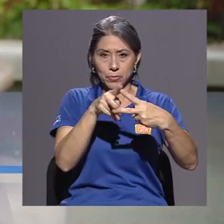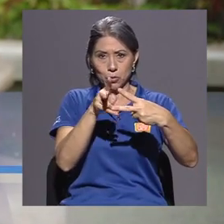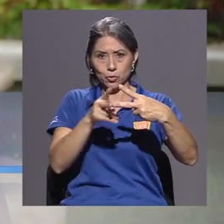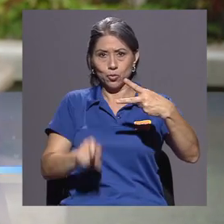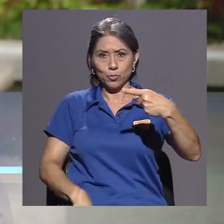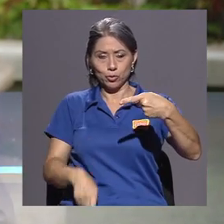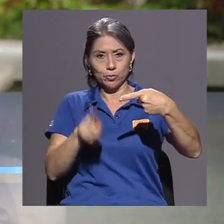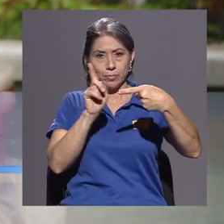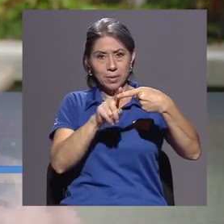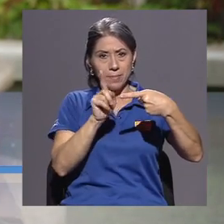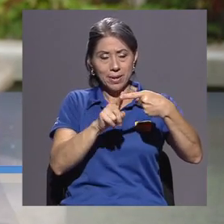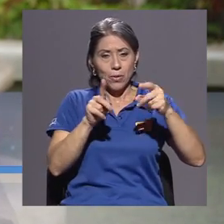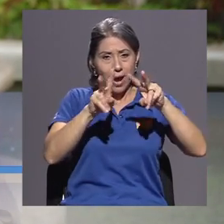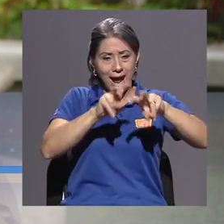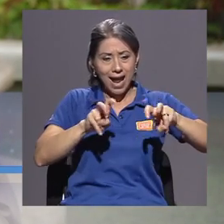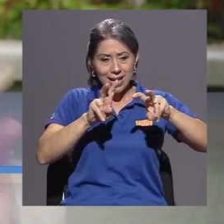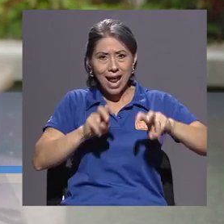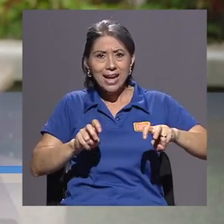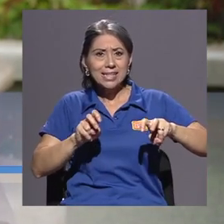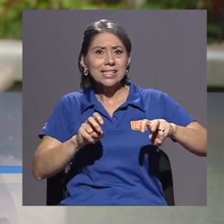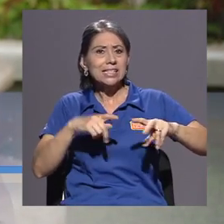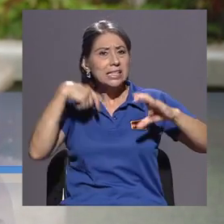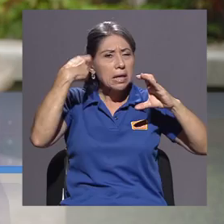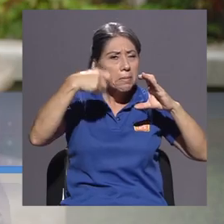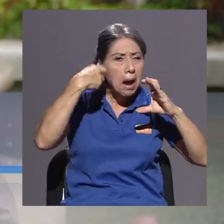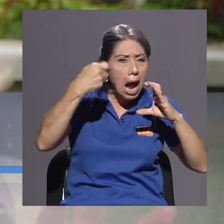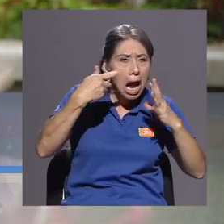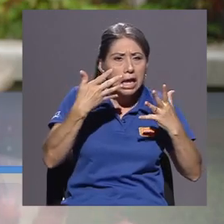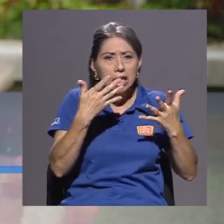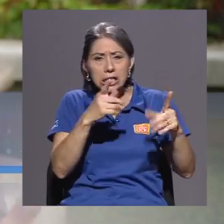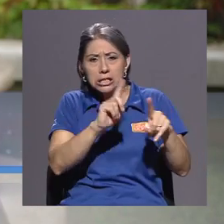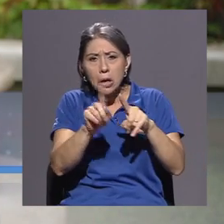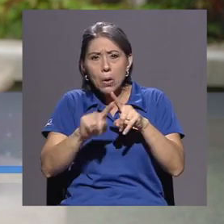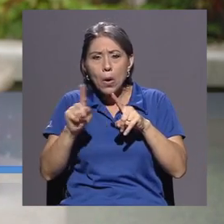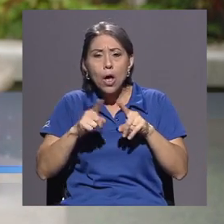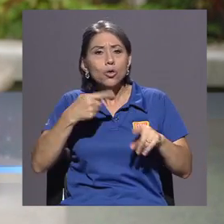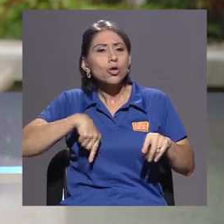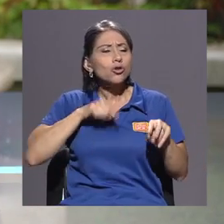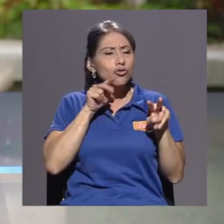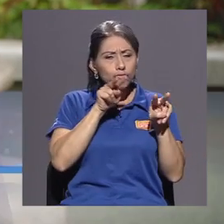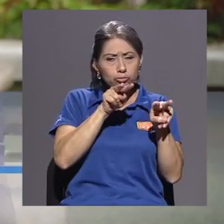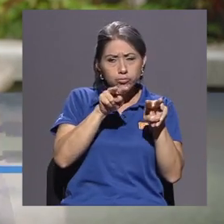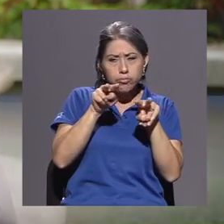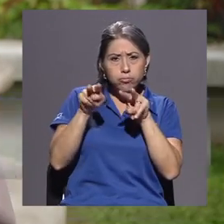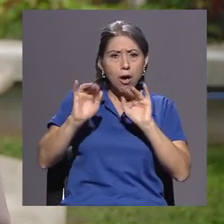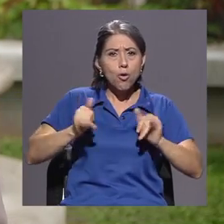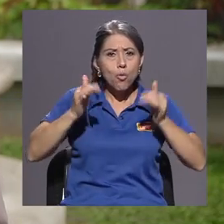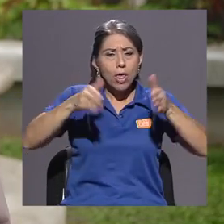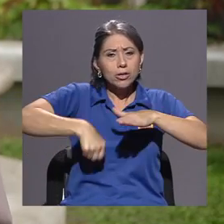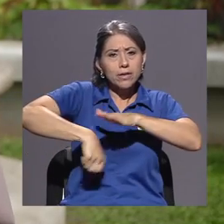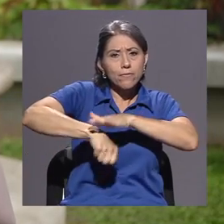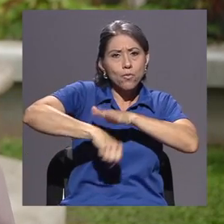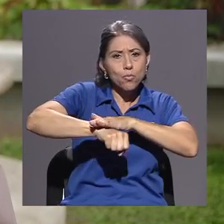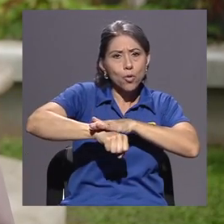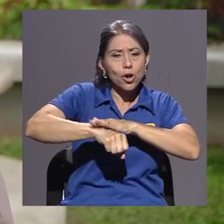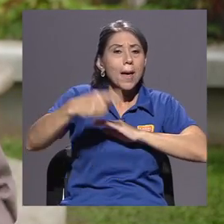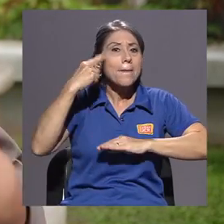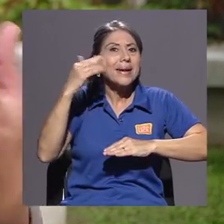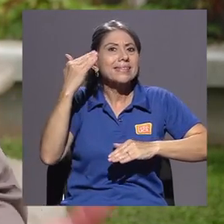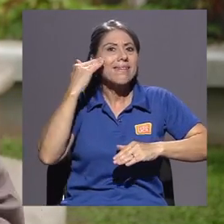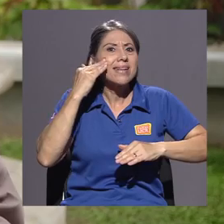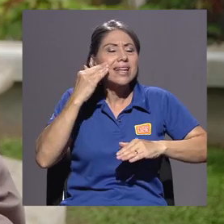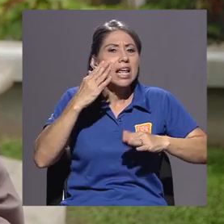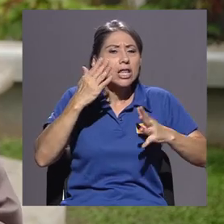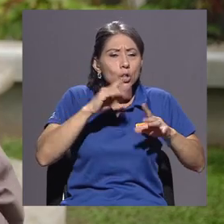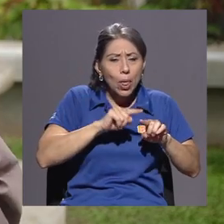primero tiene que ver más con análisis de imágenes, por ejemplo, videos, en donde rastreamos a los jugadores de fútbol. El objetivo es poder construir las trayectorias y